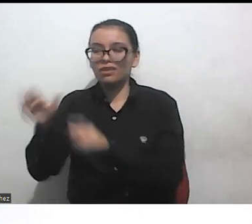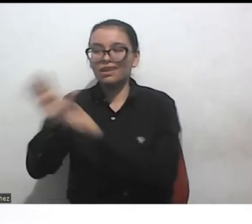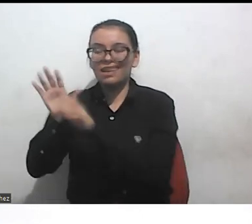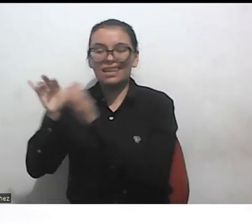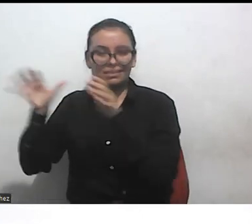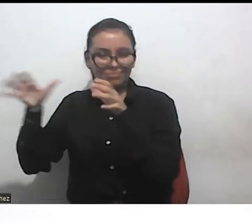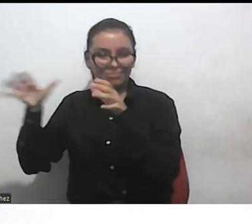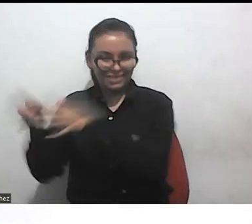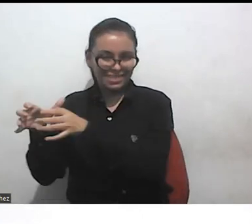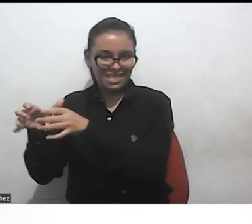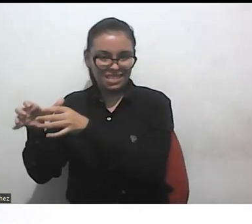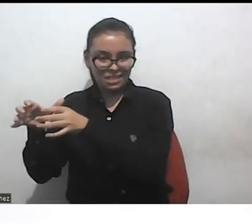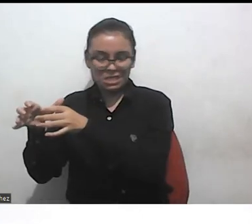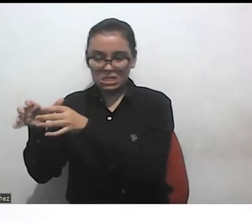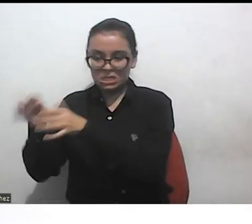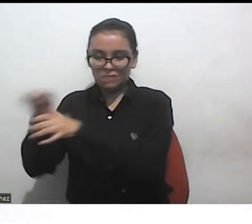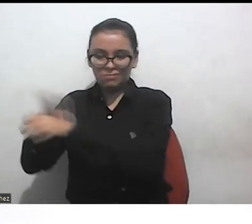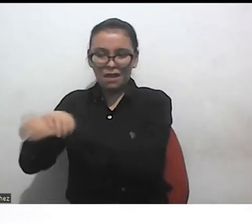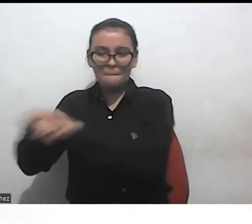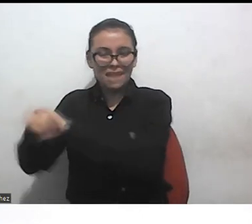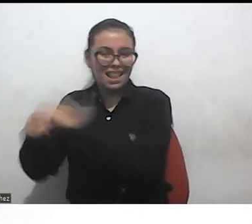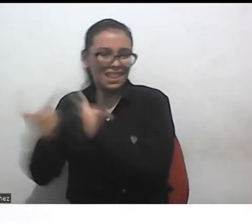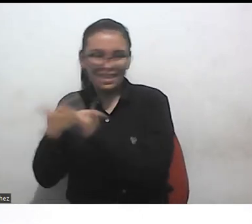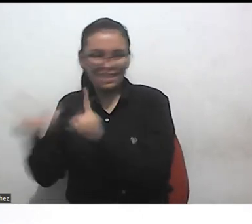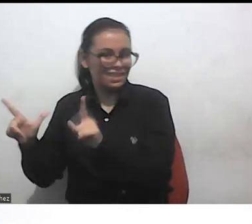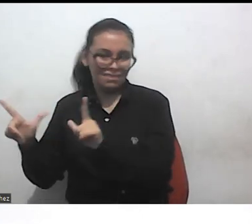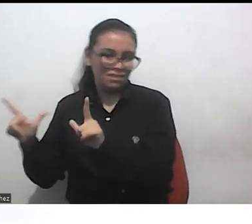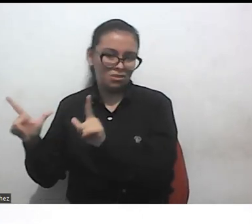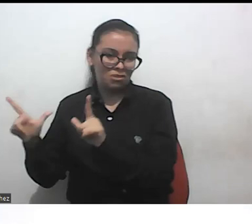directamente he trabajado a lo largo de mi carrera,